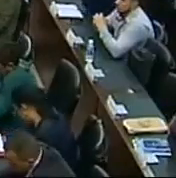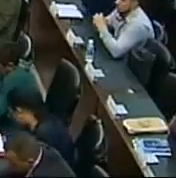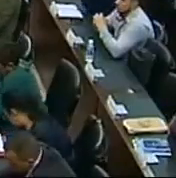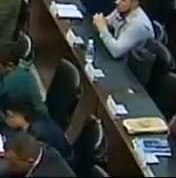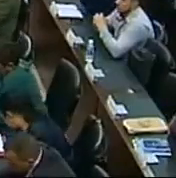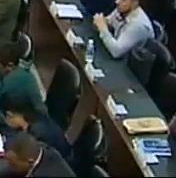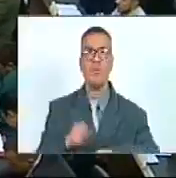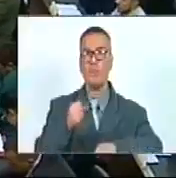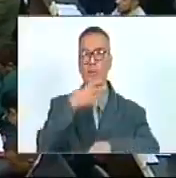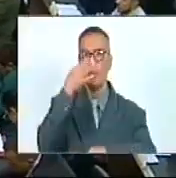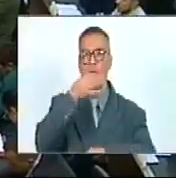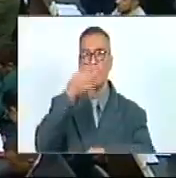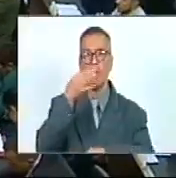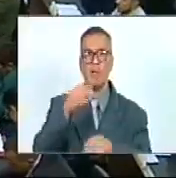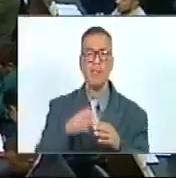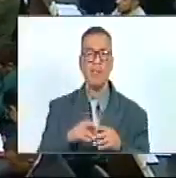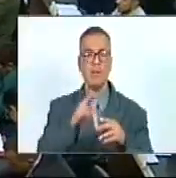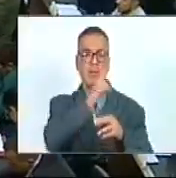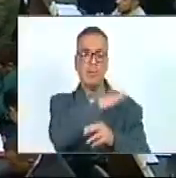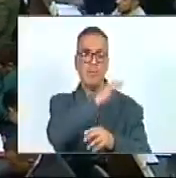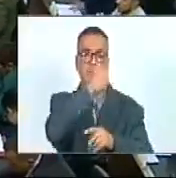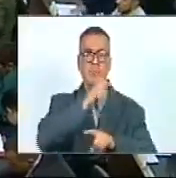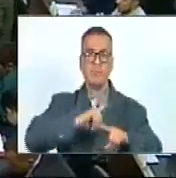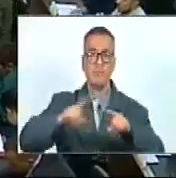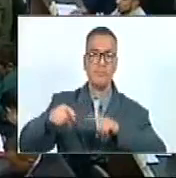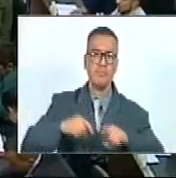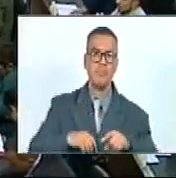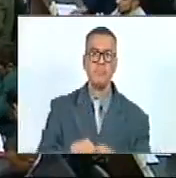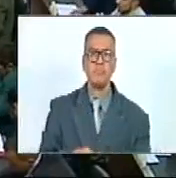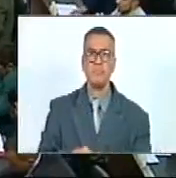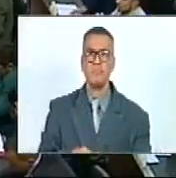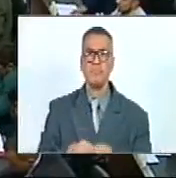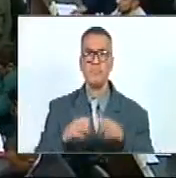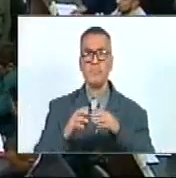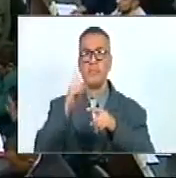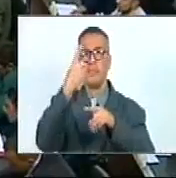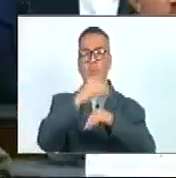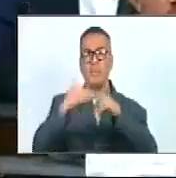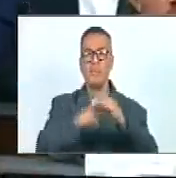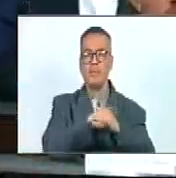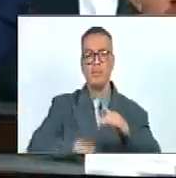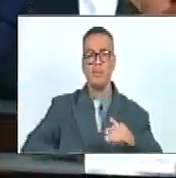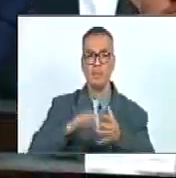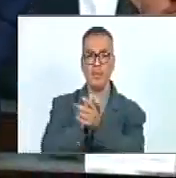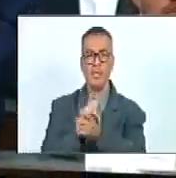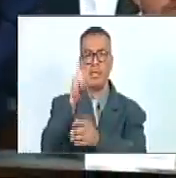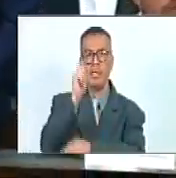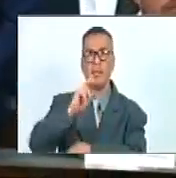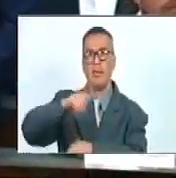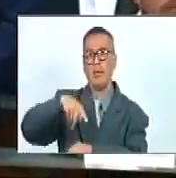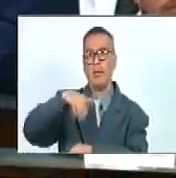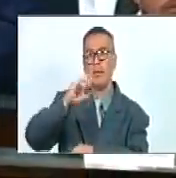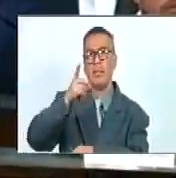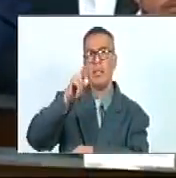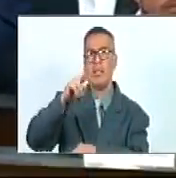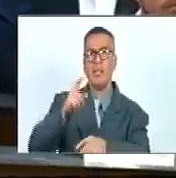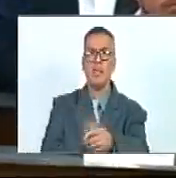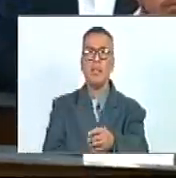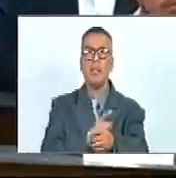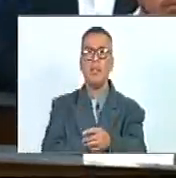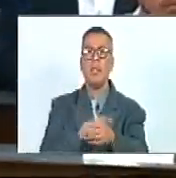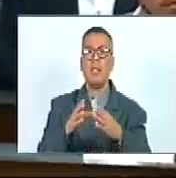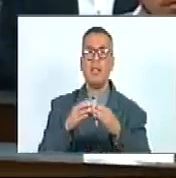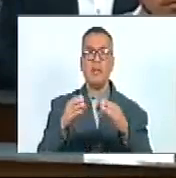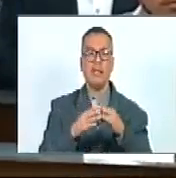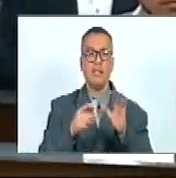Buenas tardes Junta Directiva Suajano Primero Vicepresidente Diputado Pedro Infante Hermana Segunda